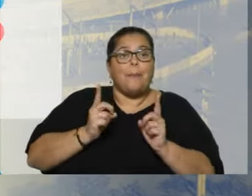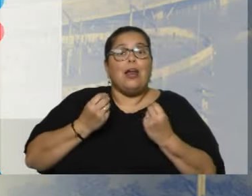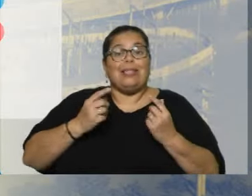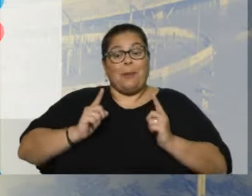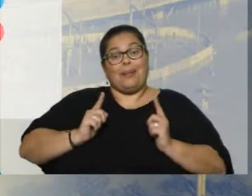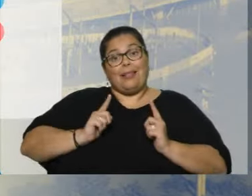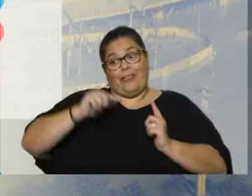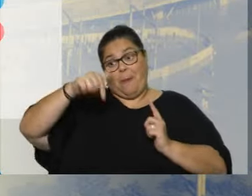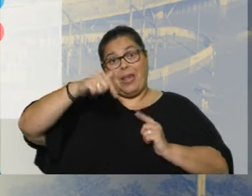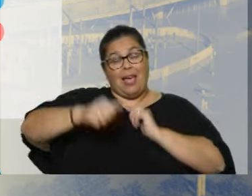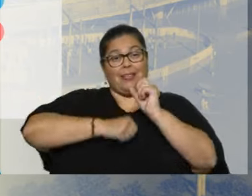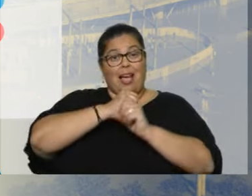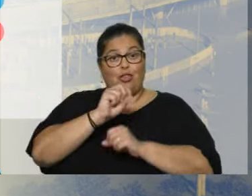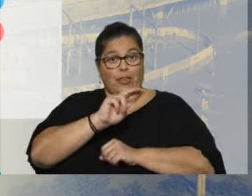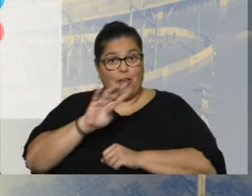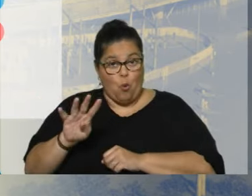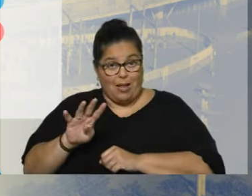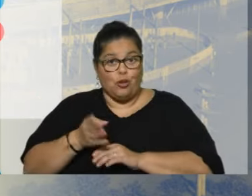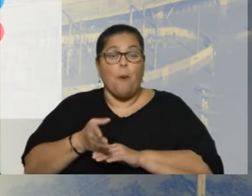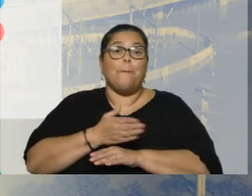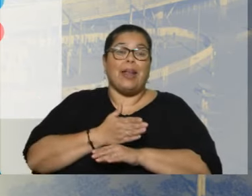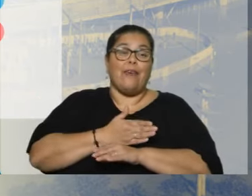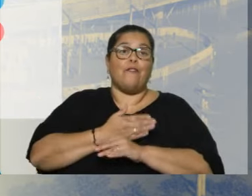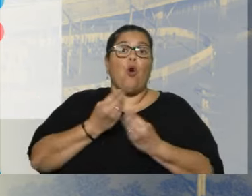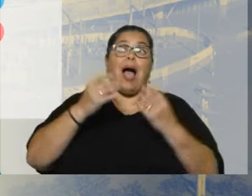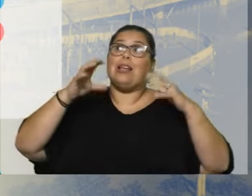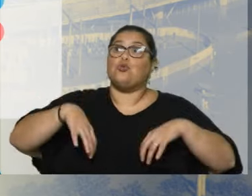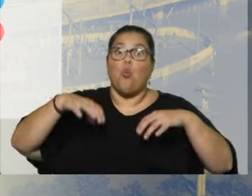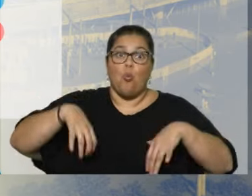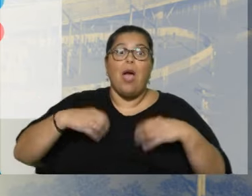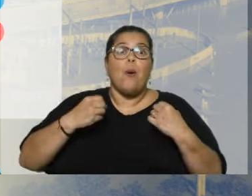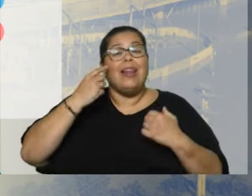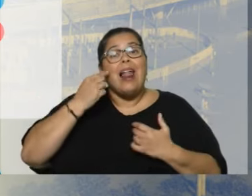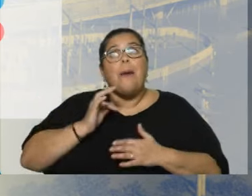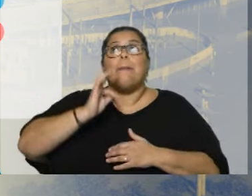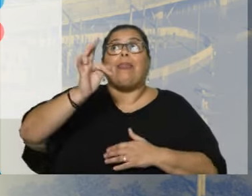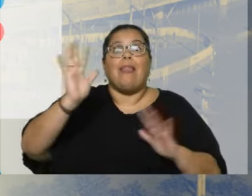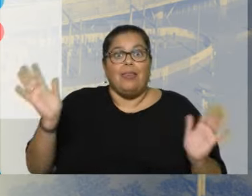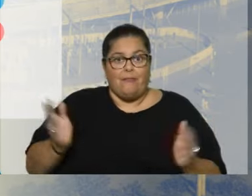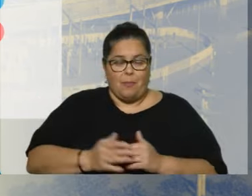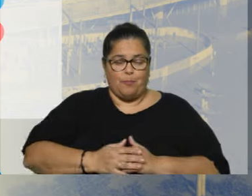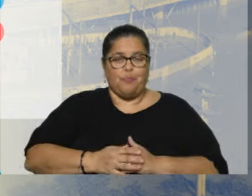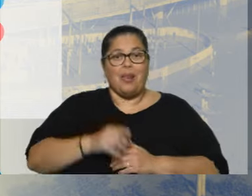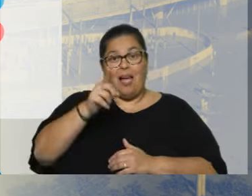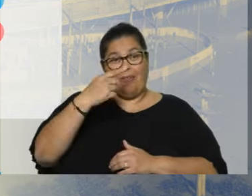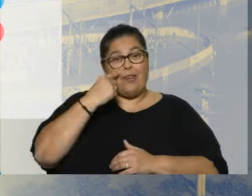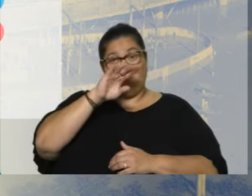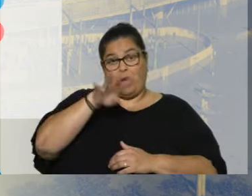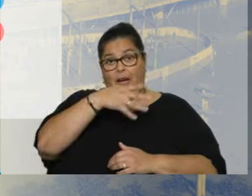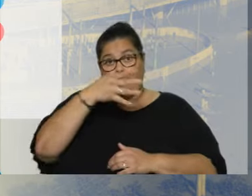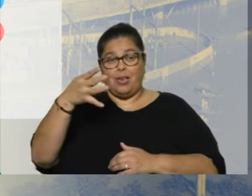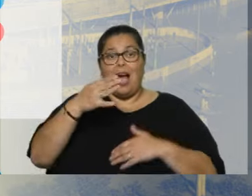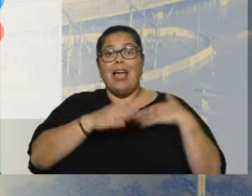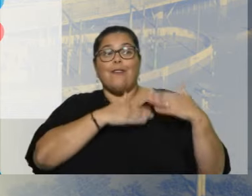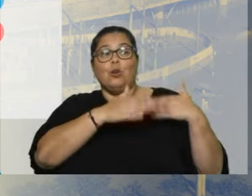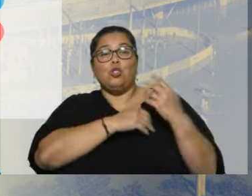este 2024 previo a la llegada del agua, de las lluvias y las inundaciones. En esta gráfica vemos la evolución anual. Fíjense ustedes,